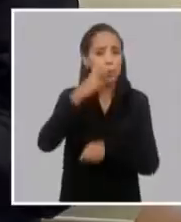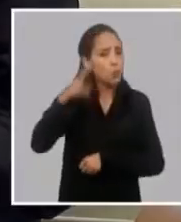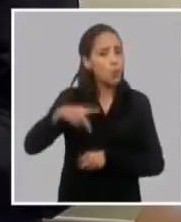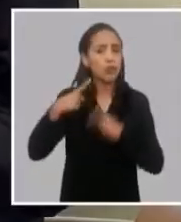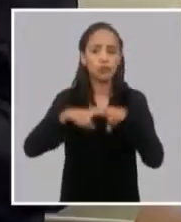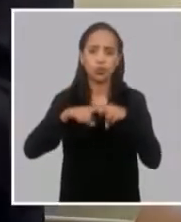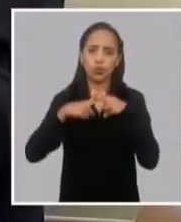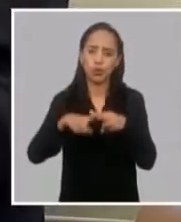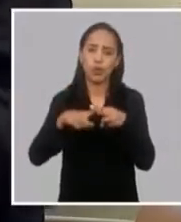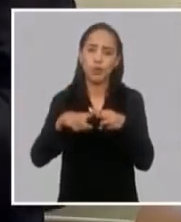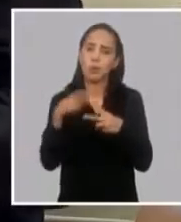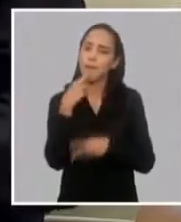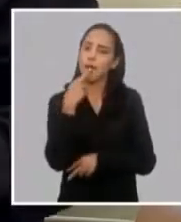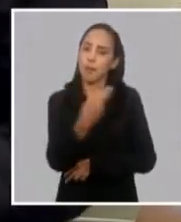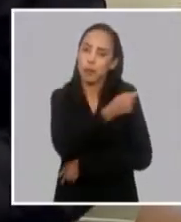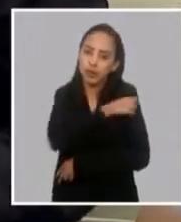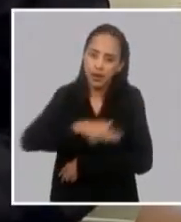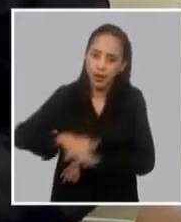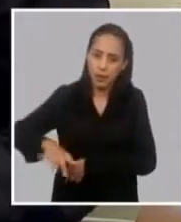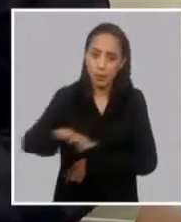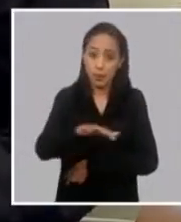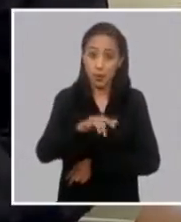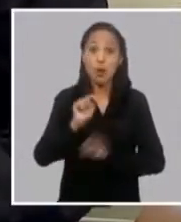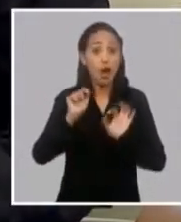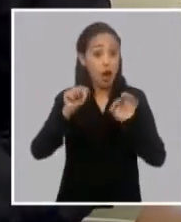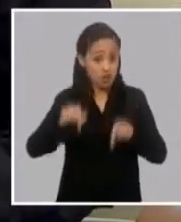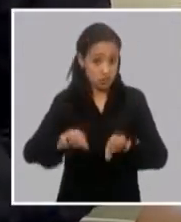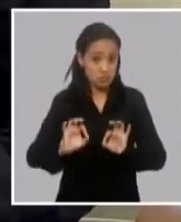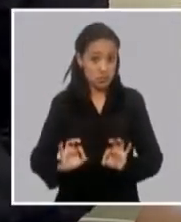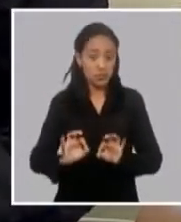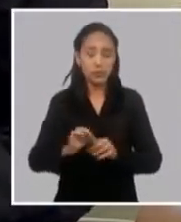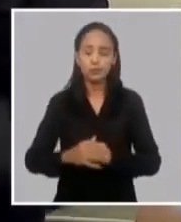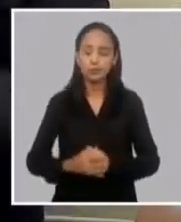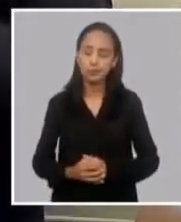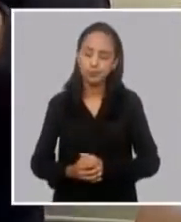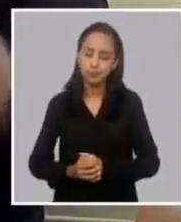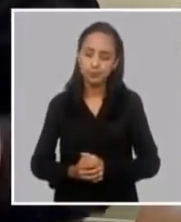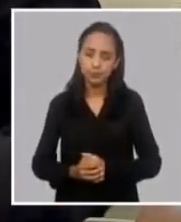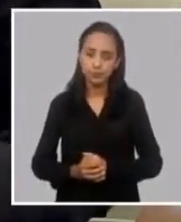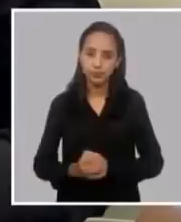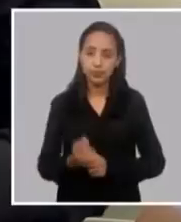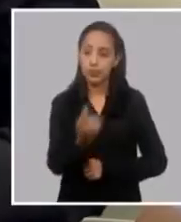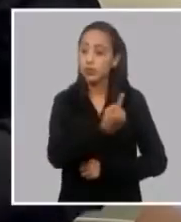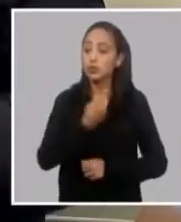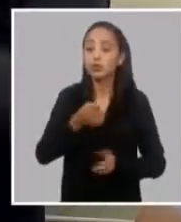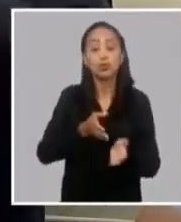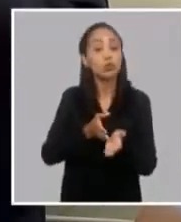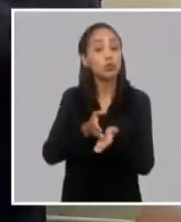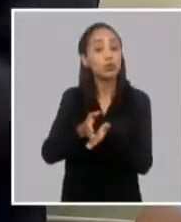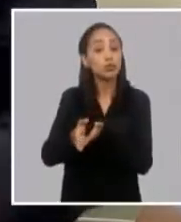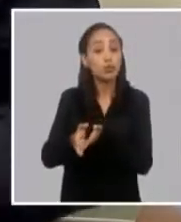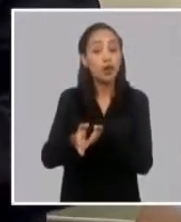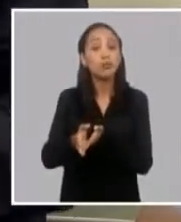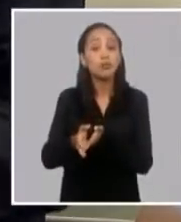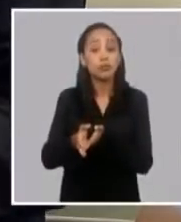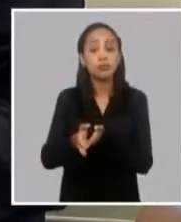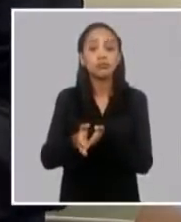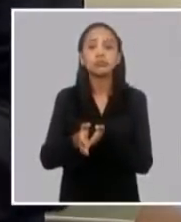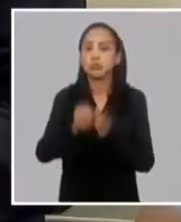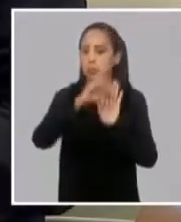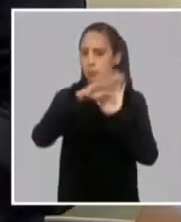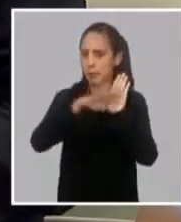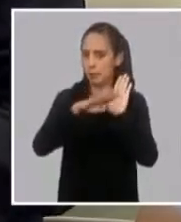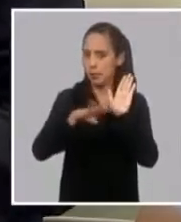solución al pueblo. Entonces, esto tiene que ver con la introducción que hacía, que nosotros continuamos en la implementación de la